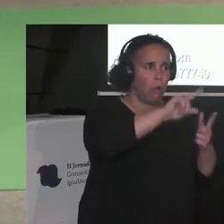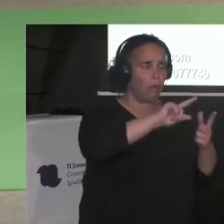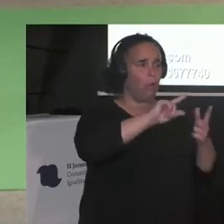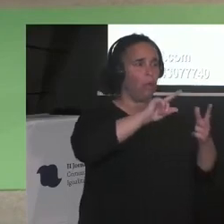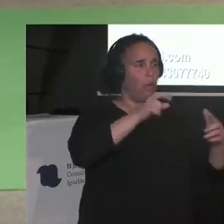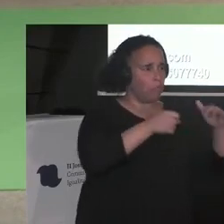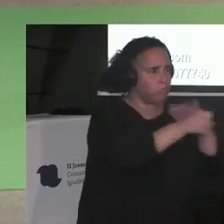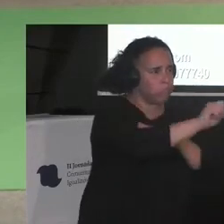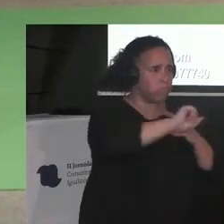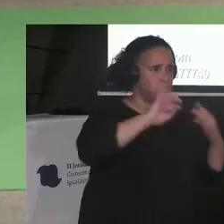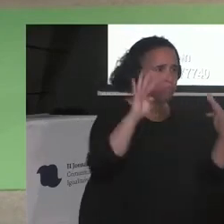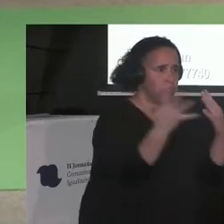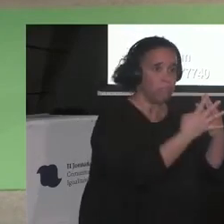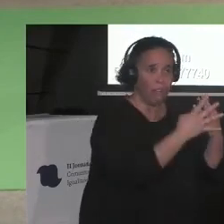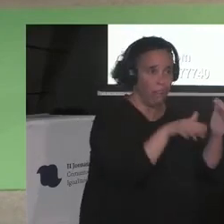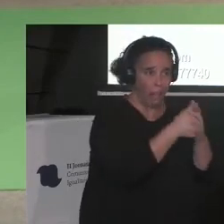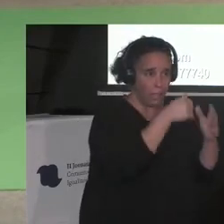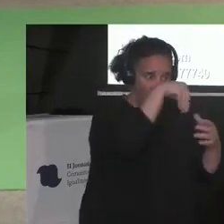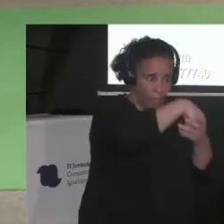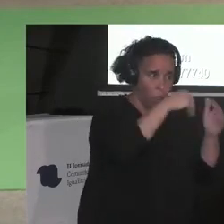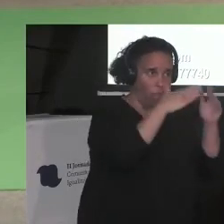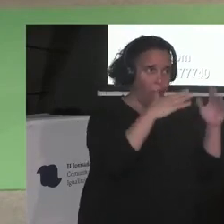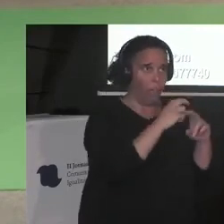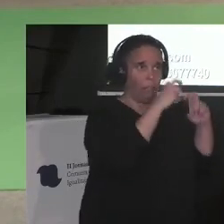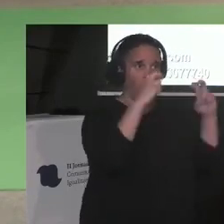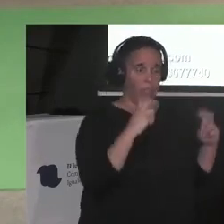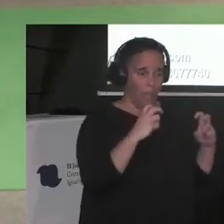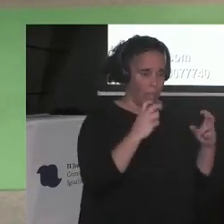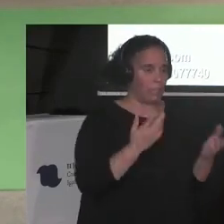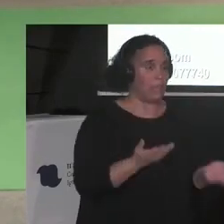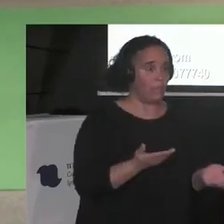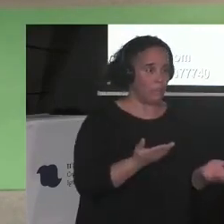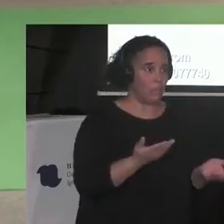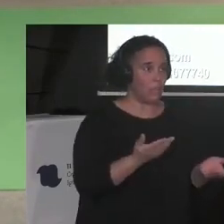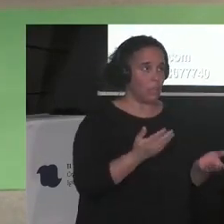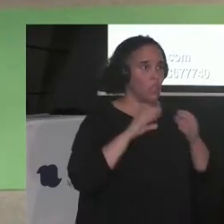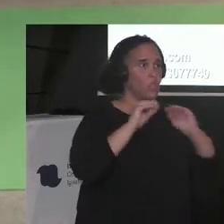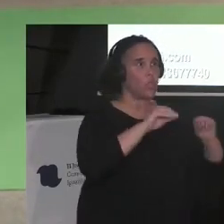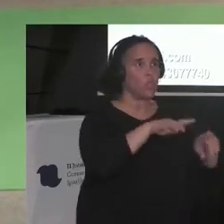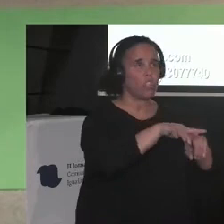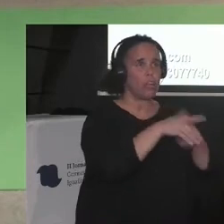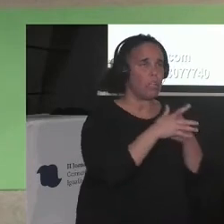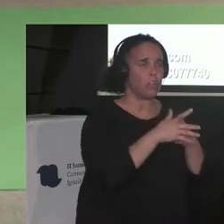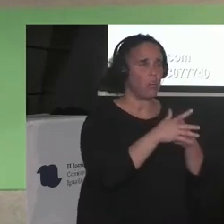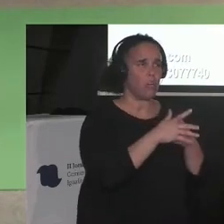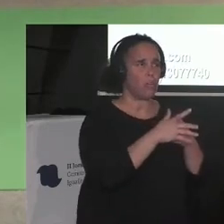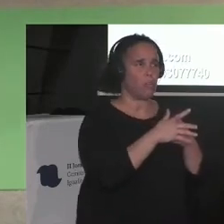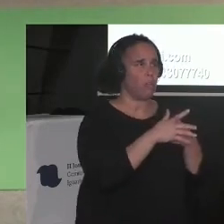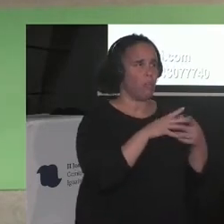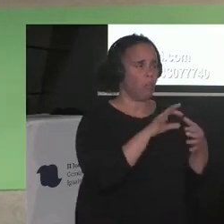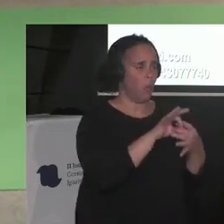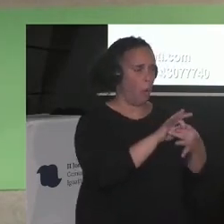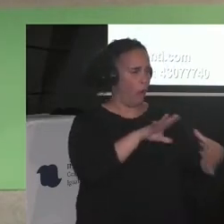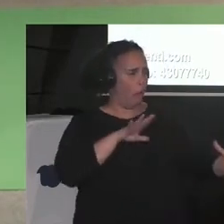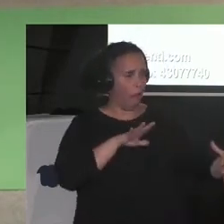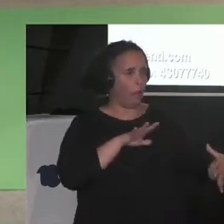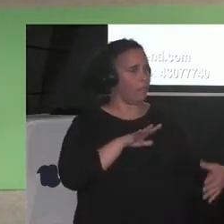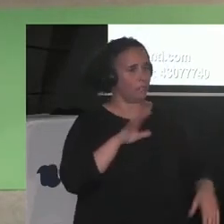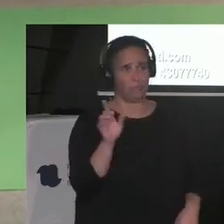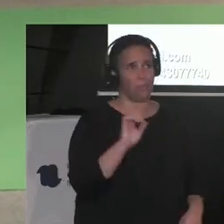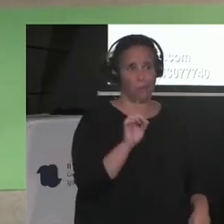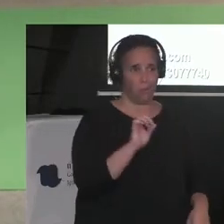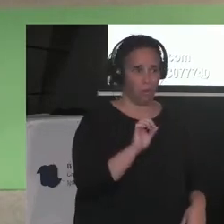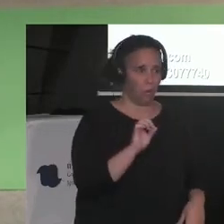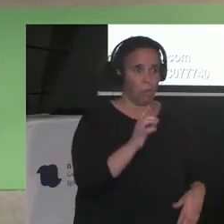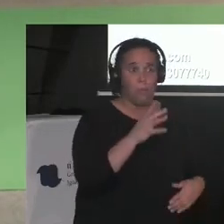enjaulado en su propia casa. Su drama no nos es ajeno ni tan lejano. En cada